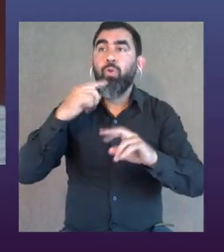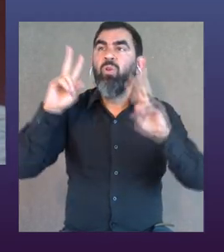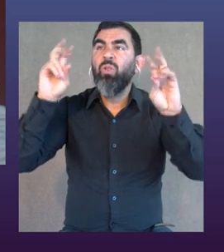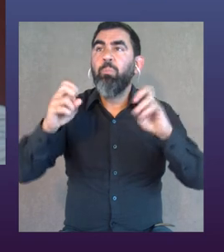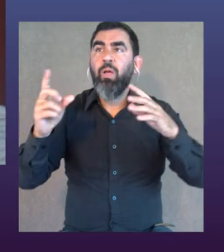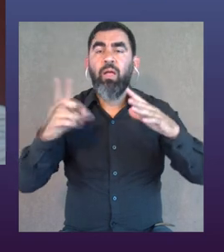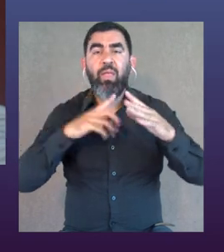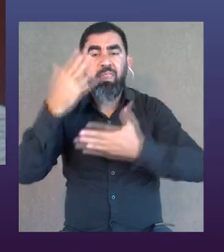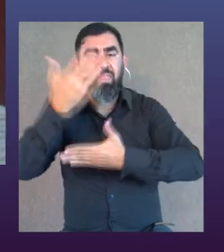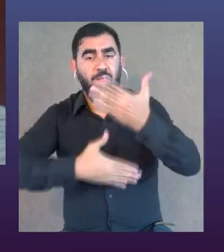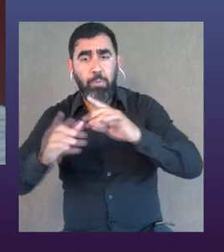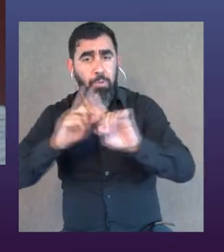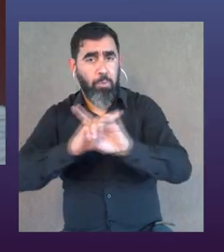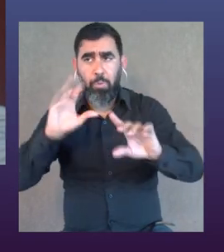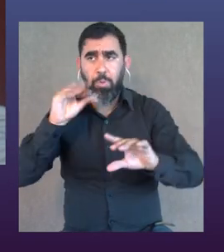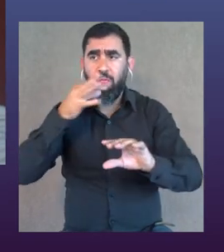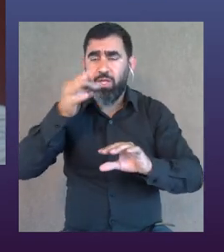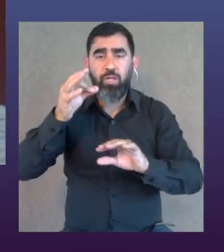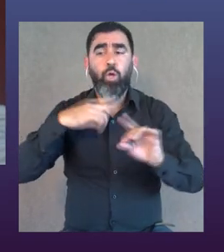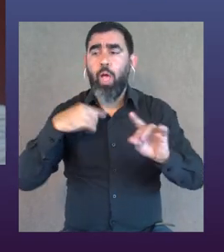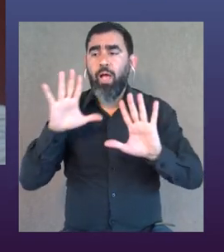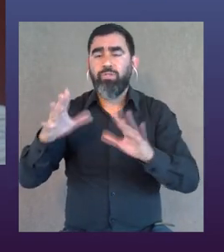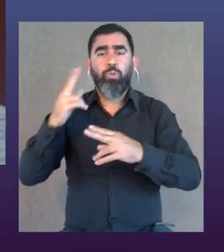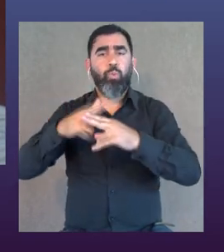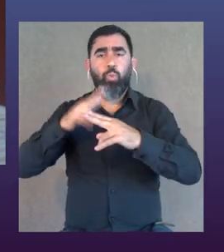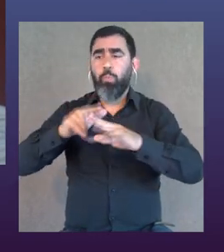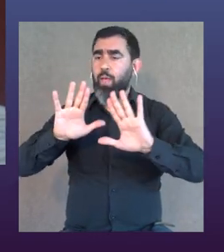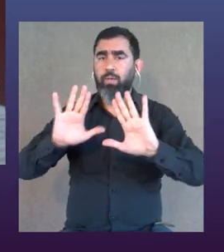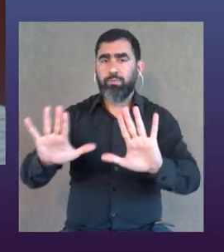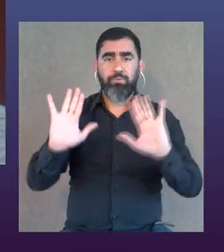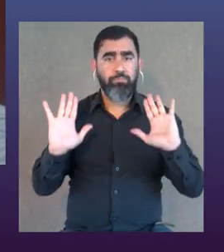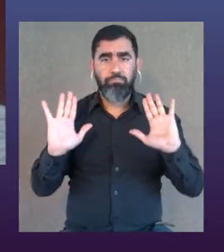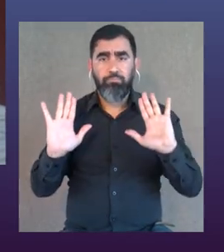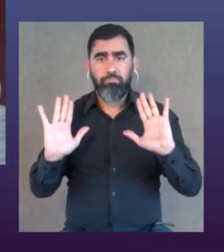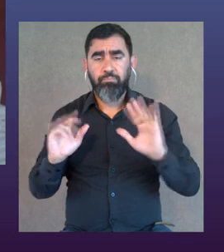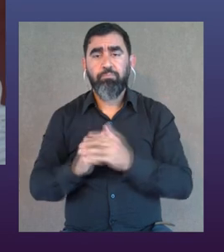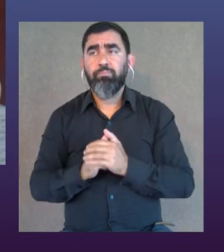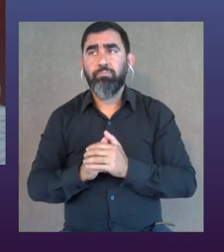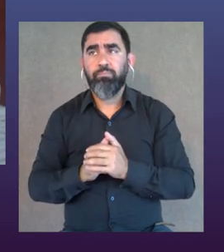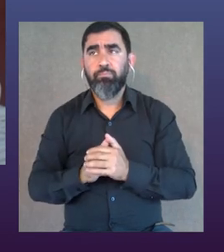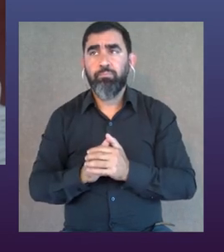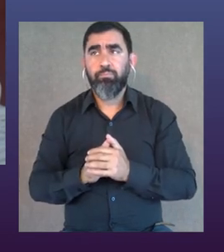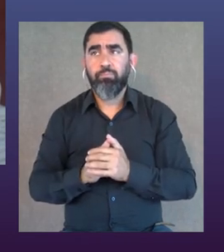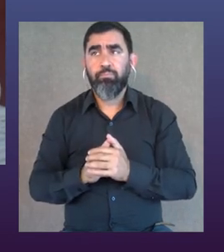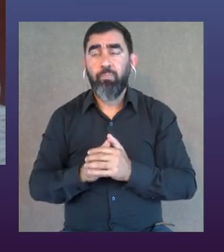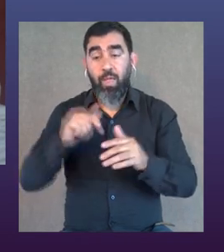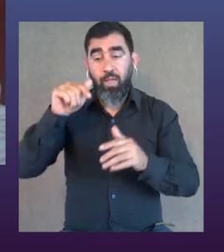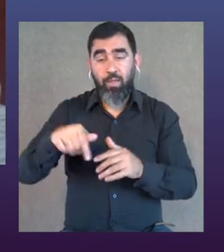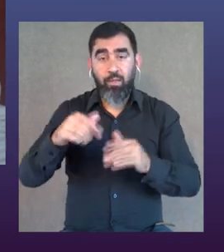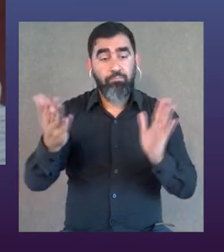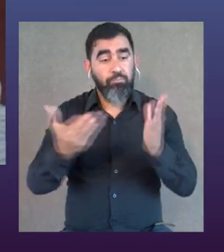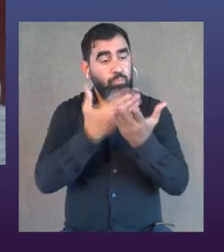decisión política nosotros no hablábamos del tema de la situación este es el solo así se llama esta es la sinopsis